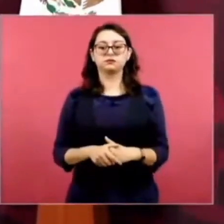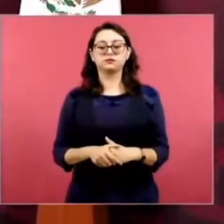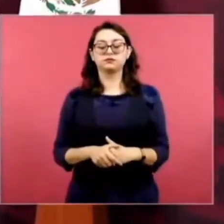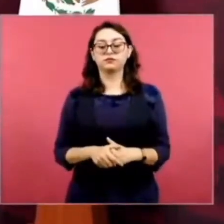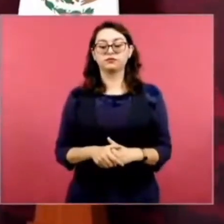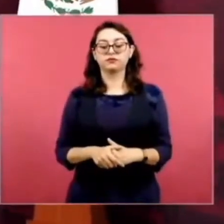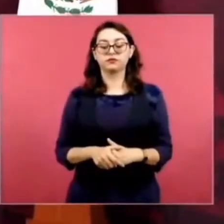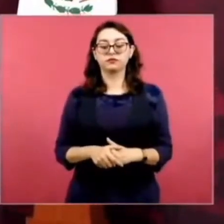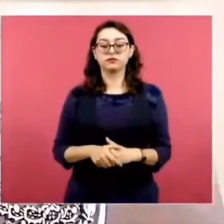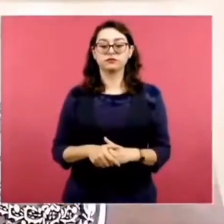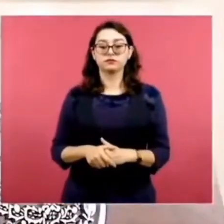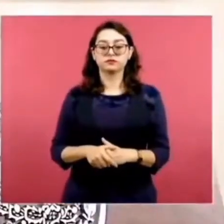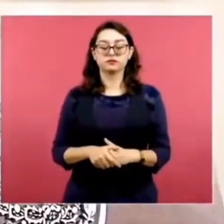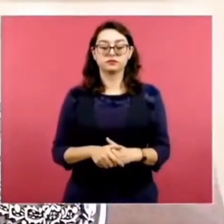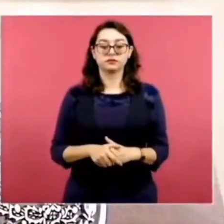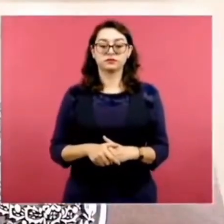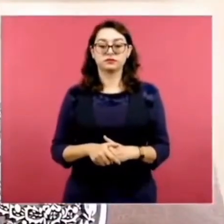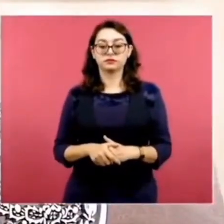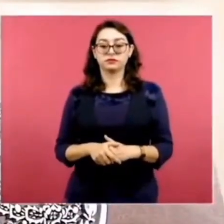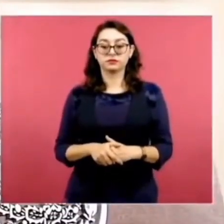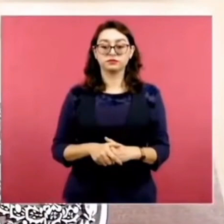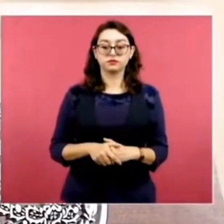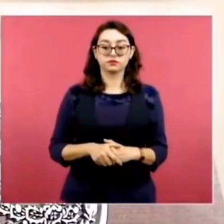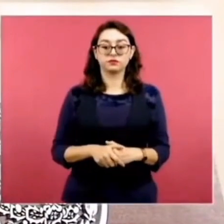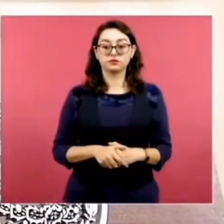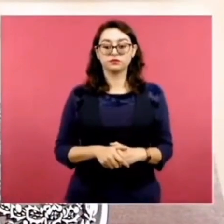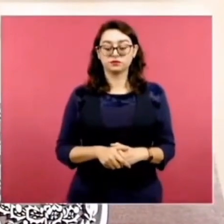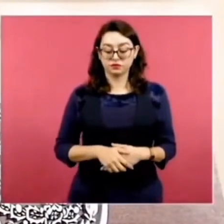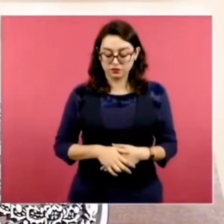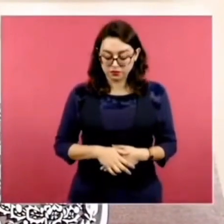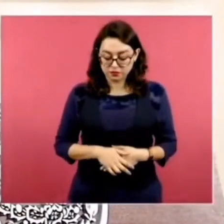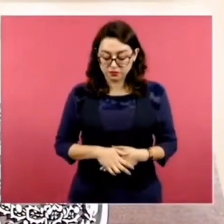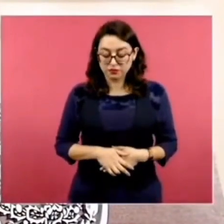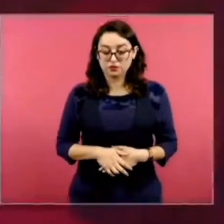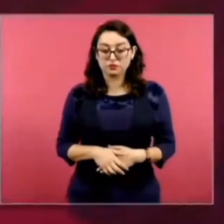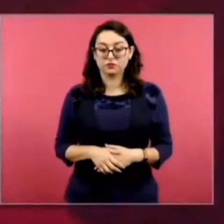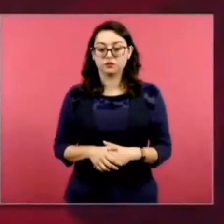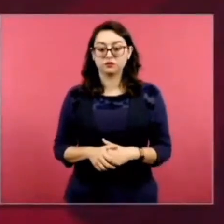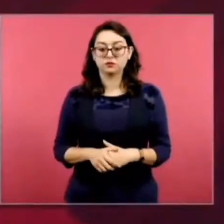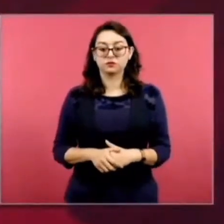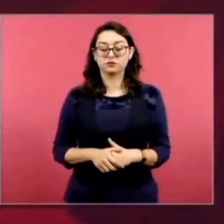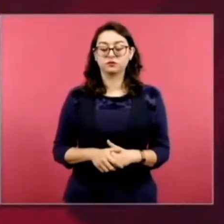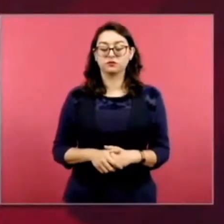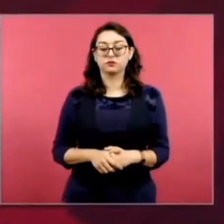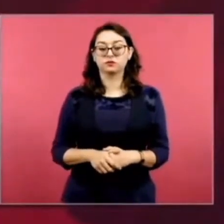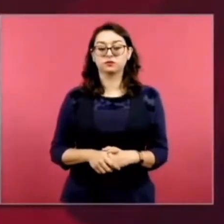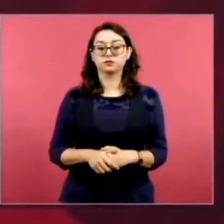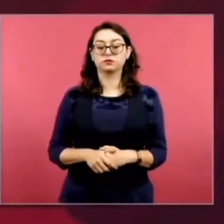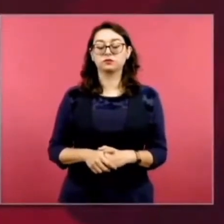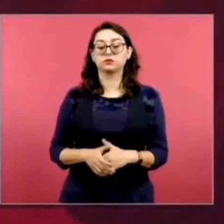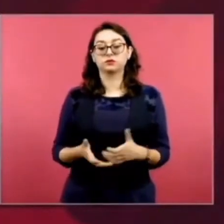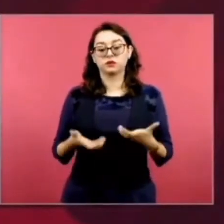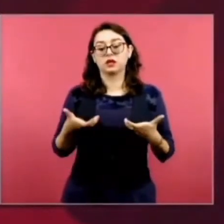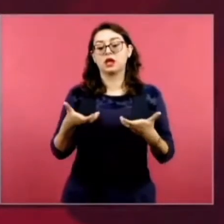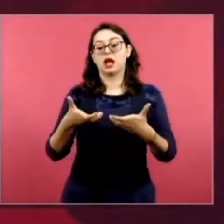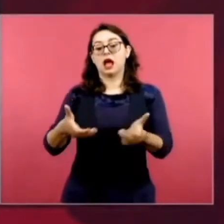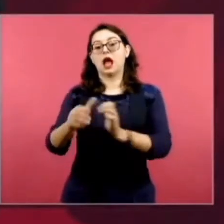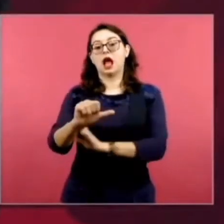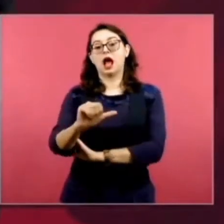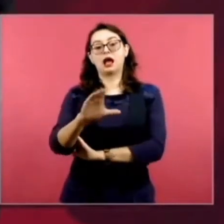la modernización de la carretera hasta Acayucan,